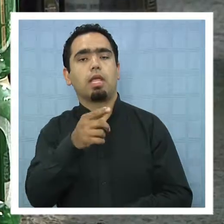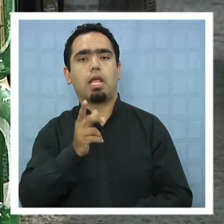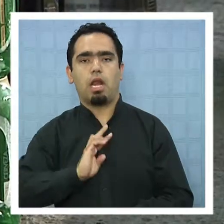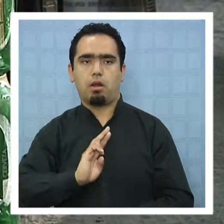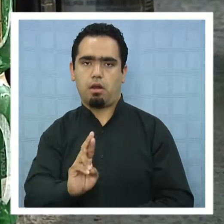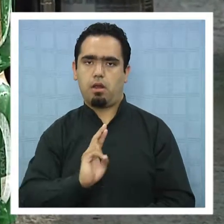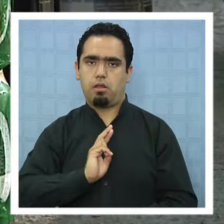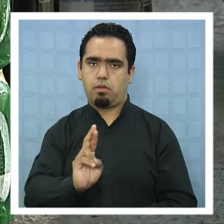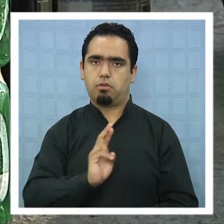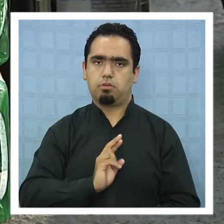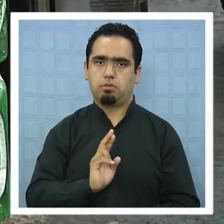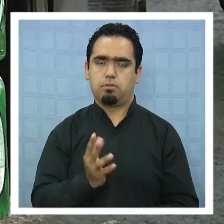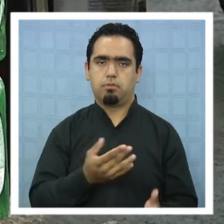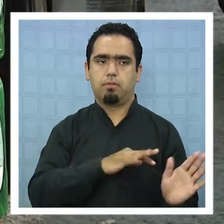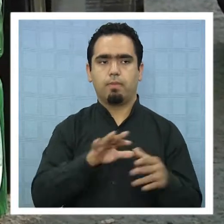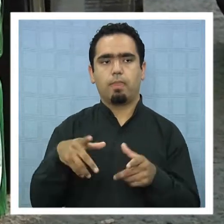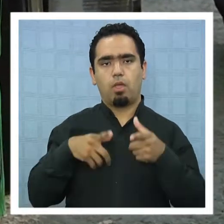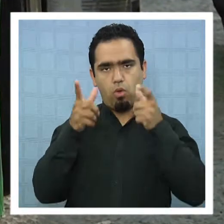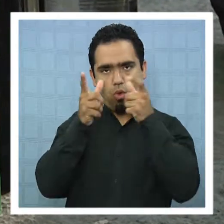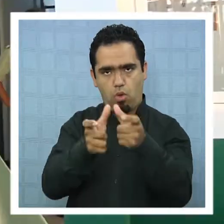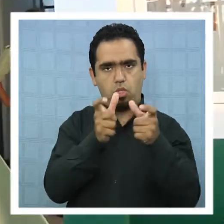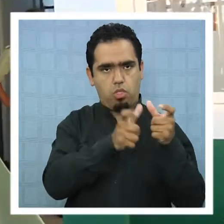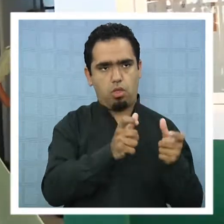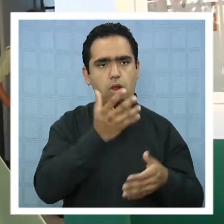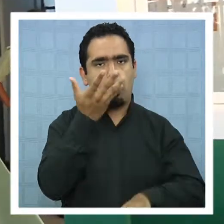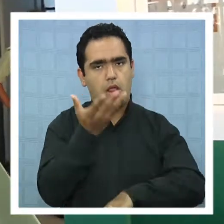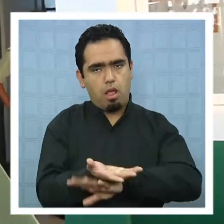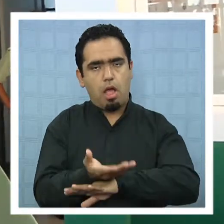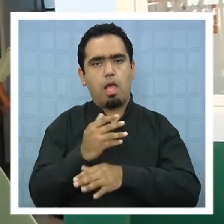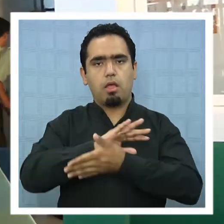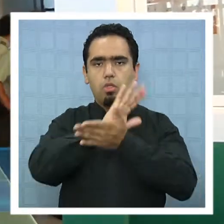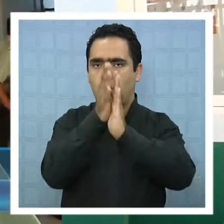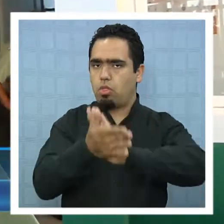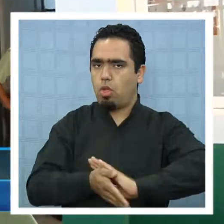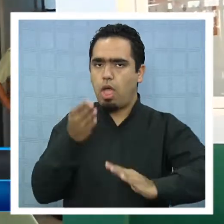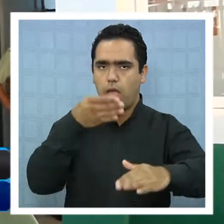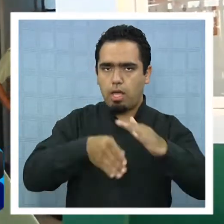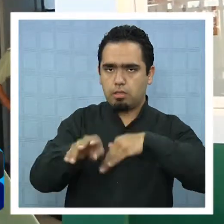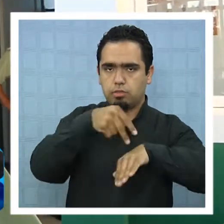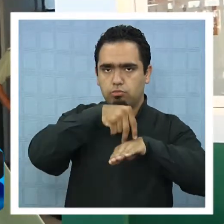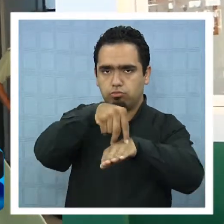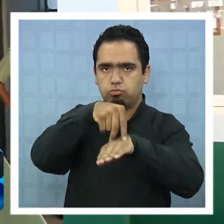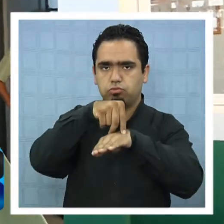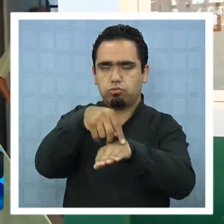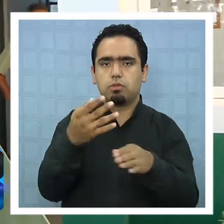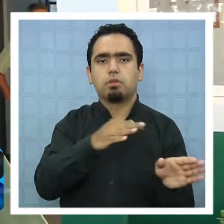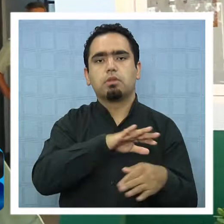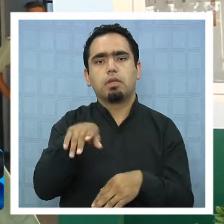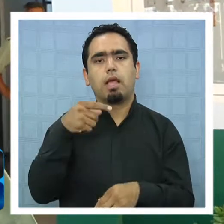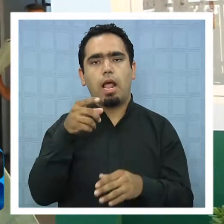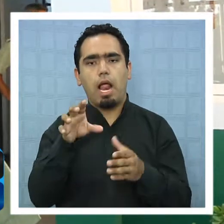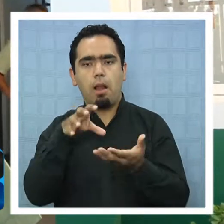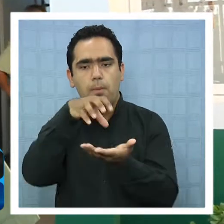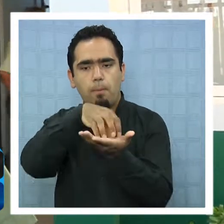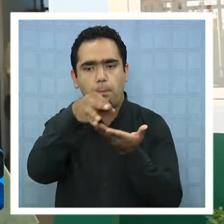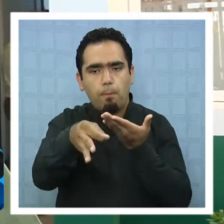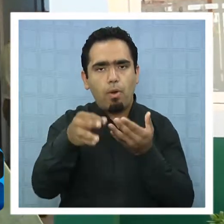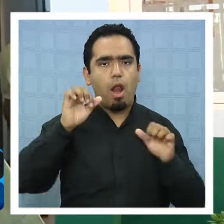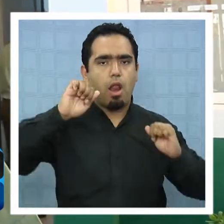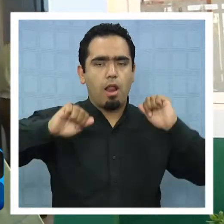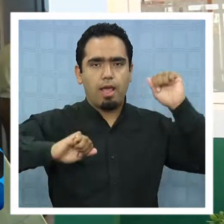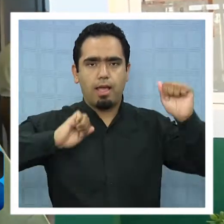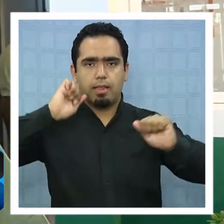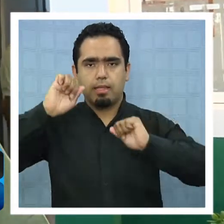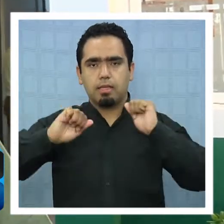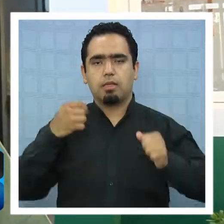Así es. Que bueno, hay controles en todos los accesos vehiculares al pueblo latiriano. Eso implica la labor que nosotros hemos